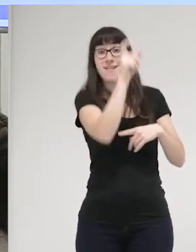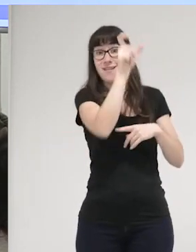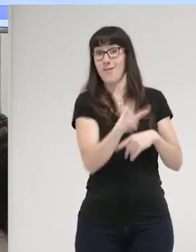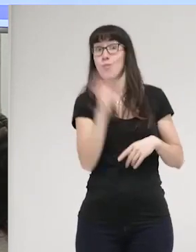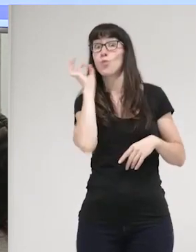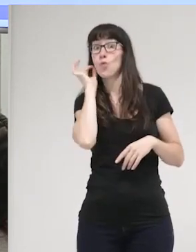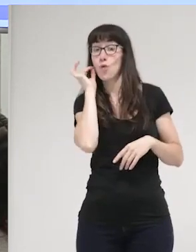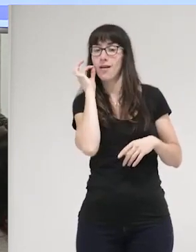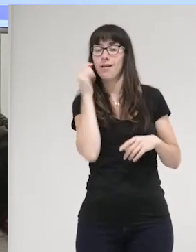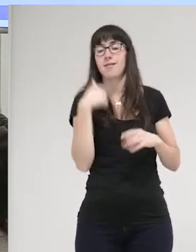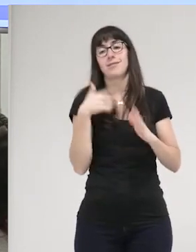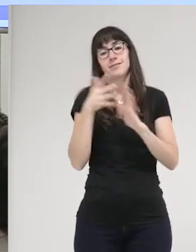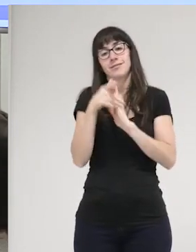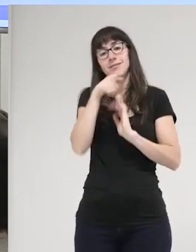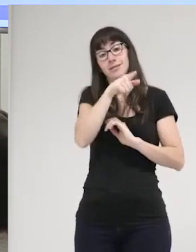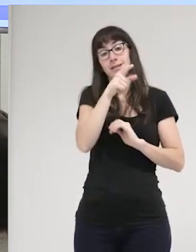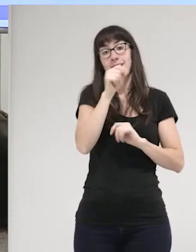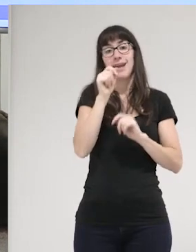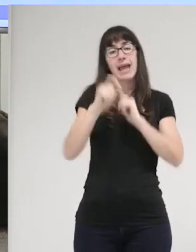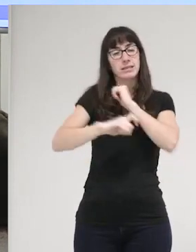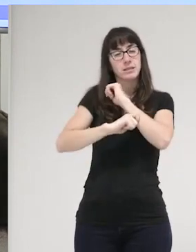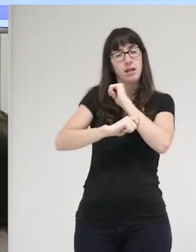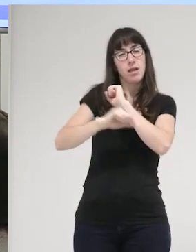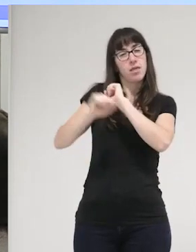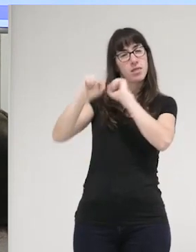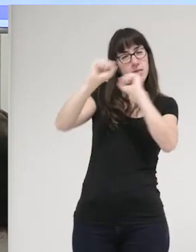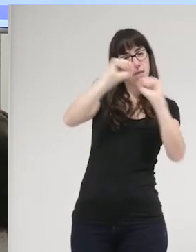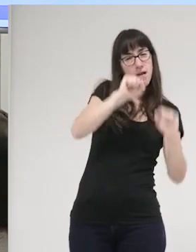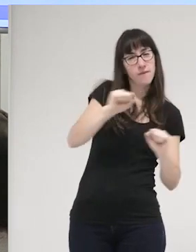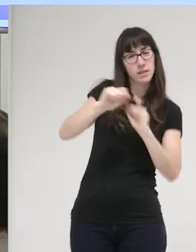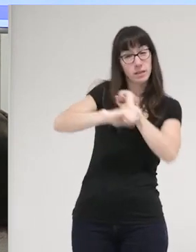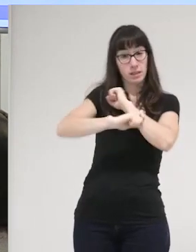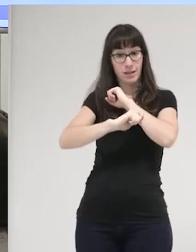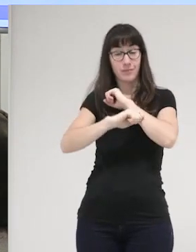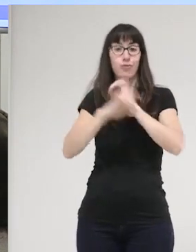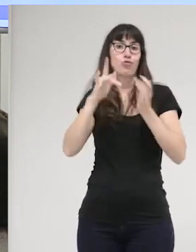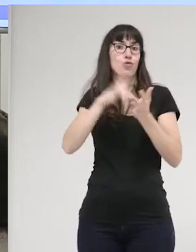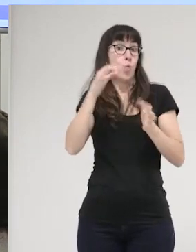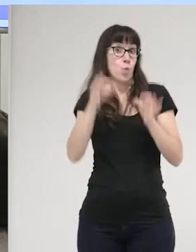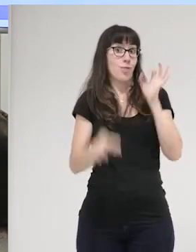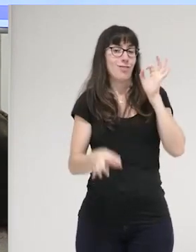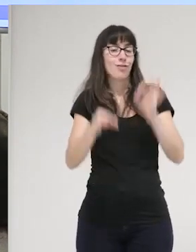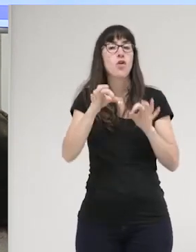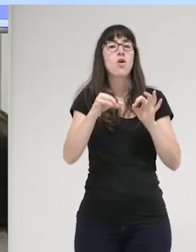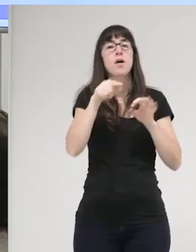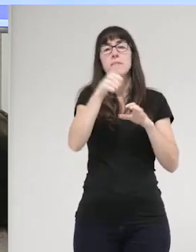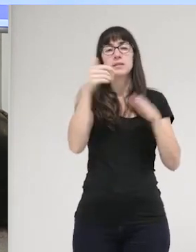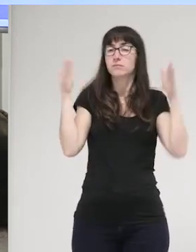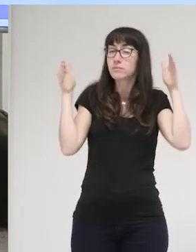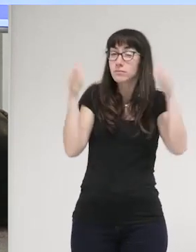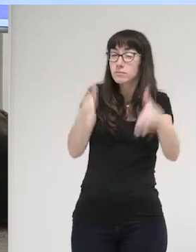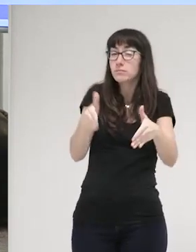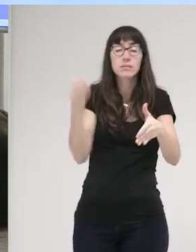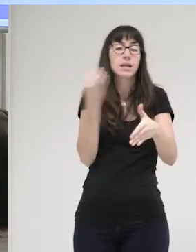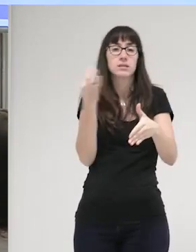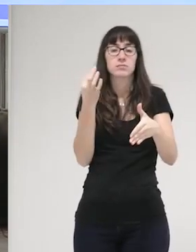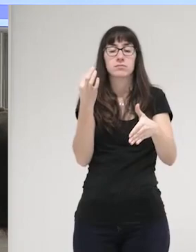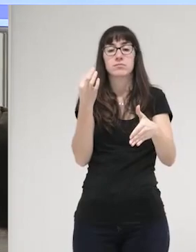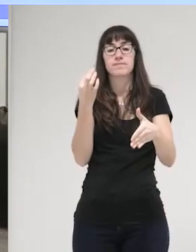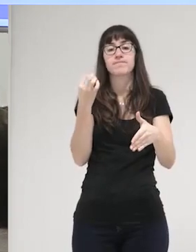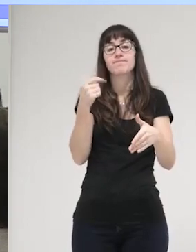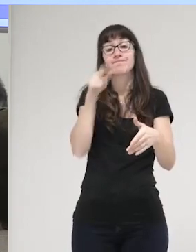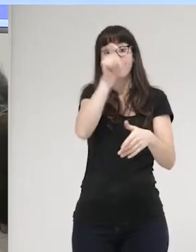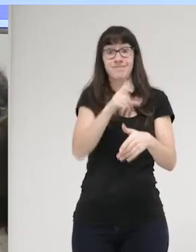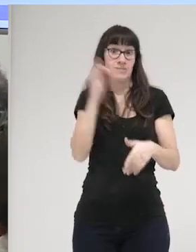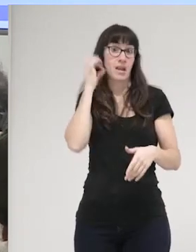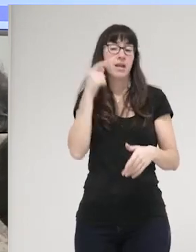es que toda su estrategia de defensa en el juicio se centra en que ella ella